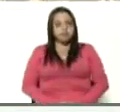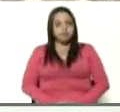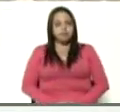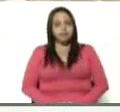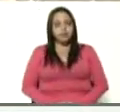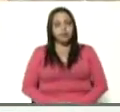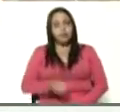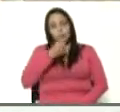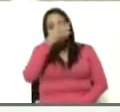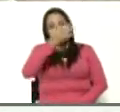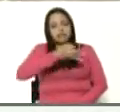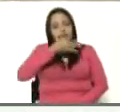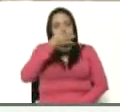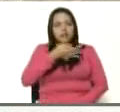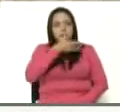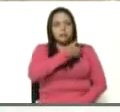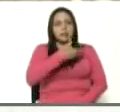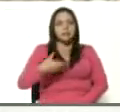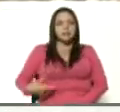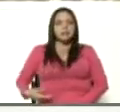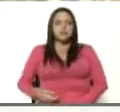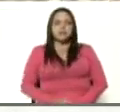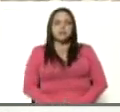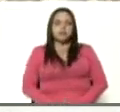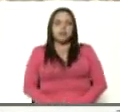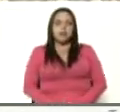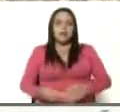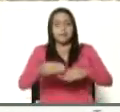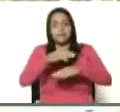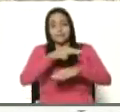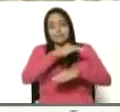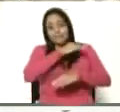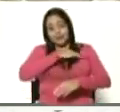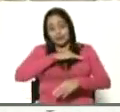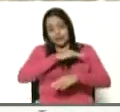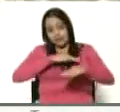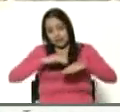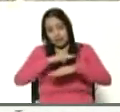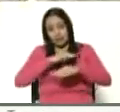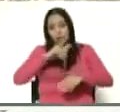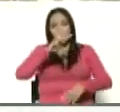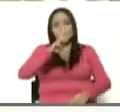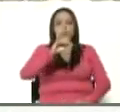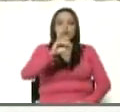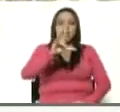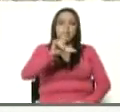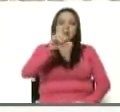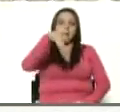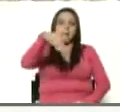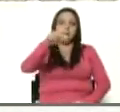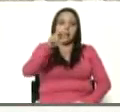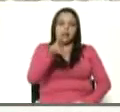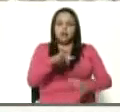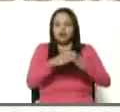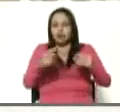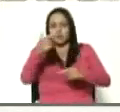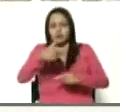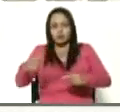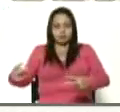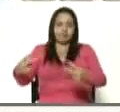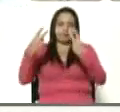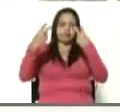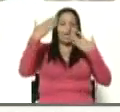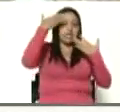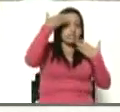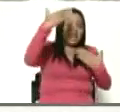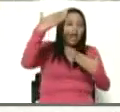buenas tardes, señor presidente, ministro Wilmer Castro Sotelo y todos los televidentes. Muchos saludos desde